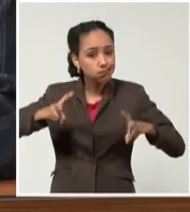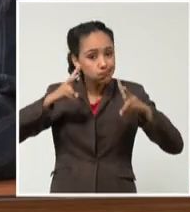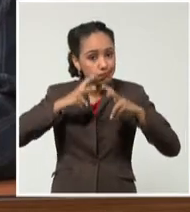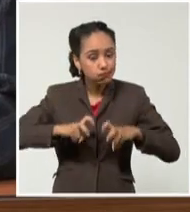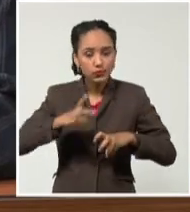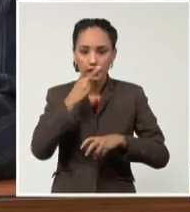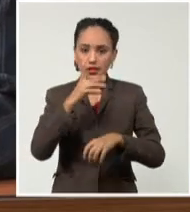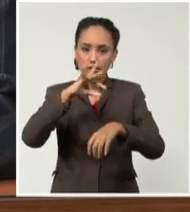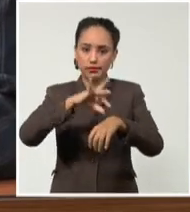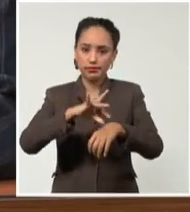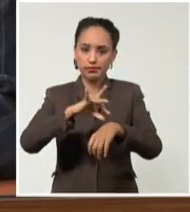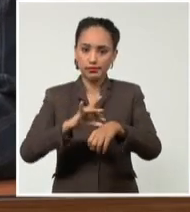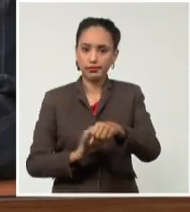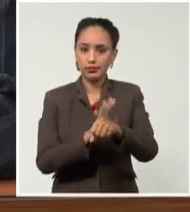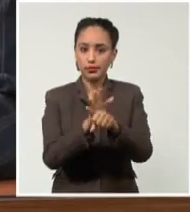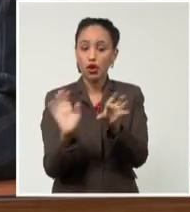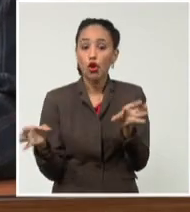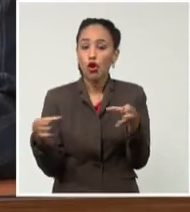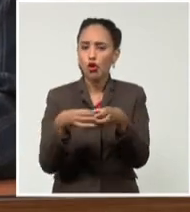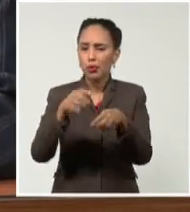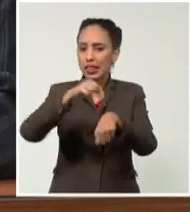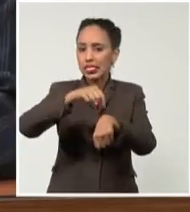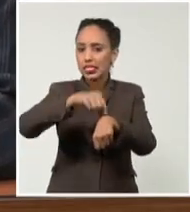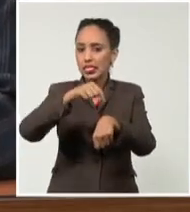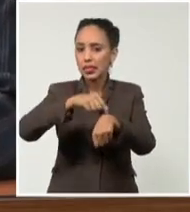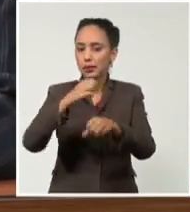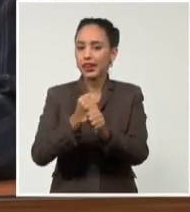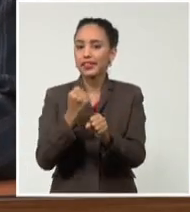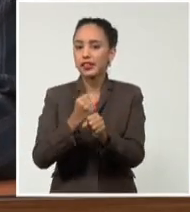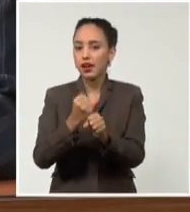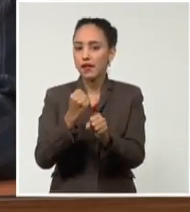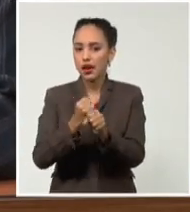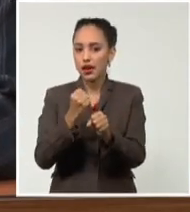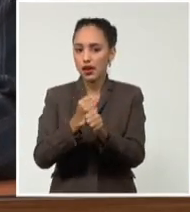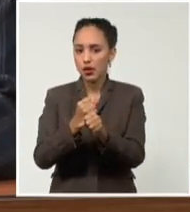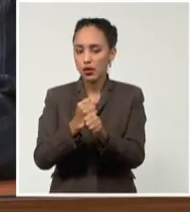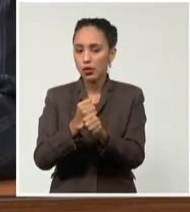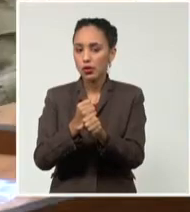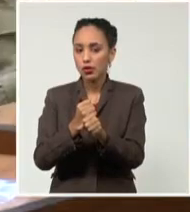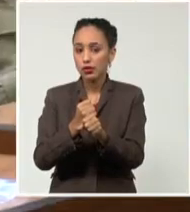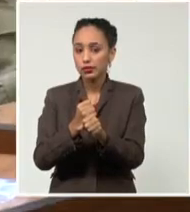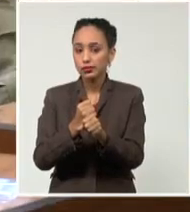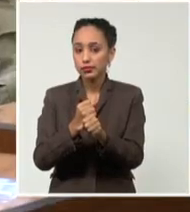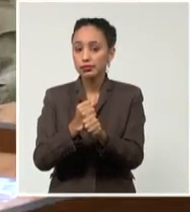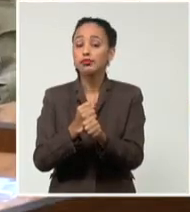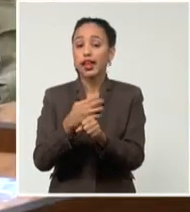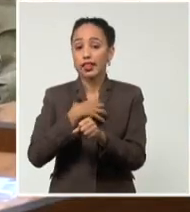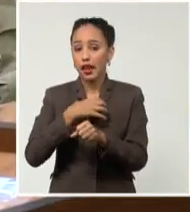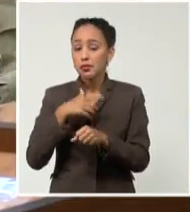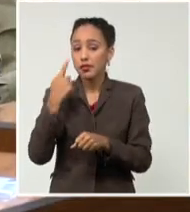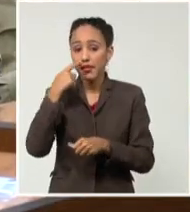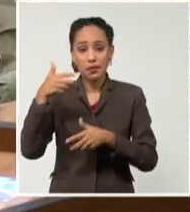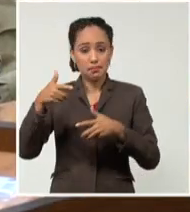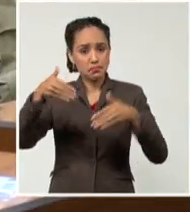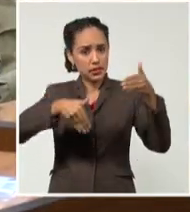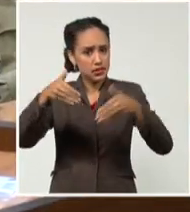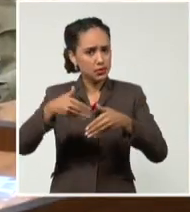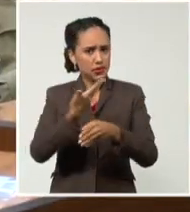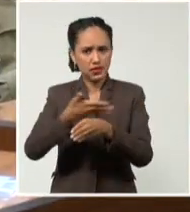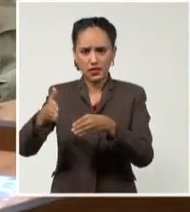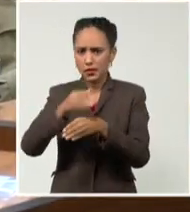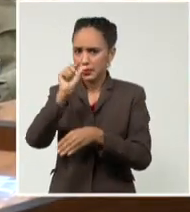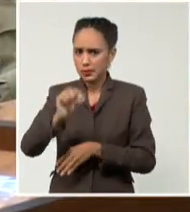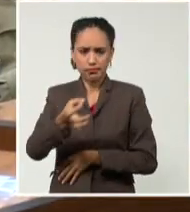enfrentamiento a la COVID del grupo temporal de trabajo y que tenemos una amplia participación. comandante de la revolución,